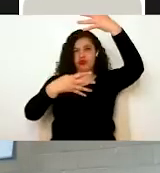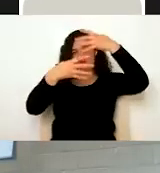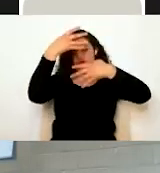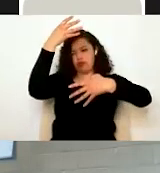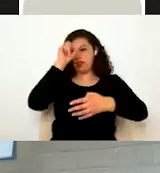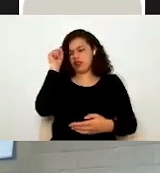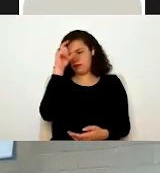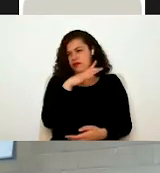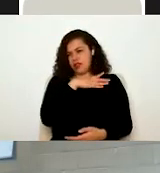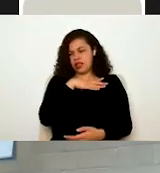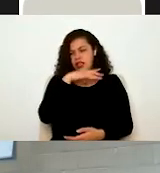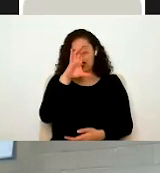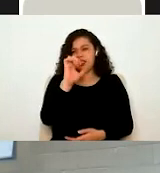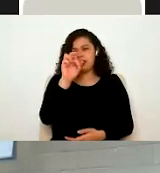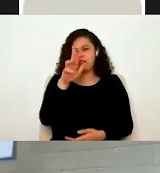circulares.